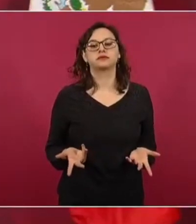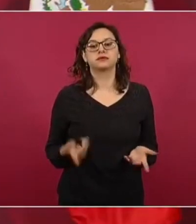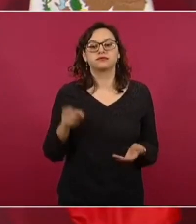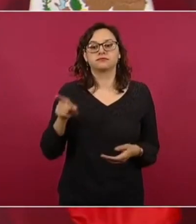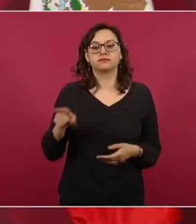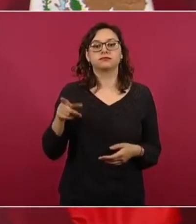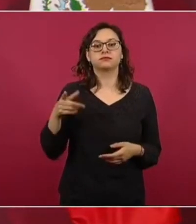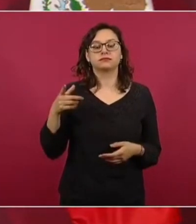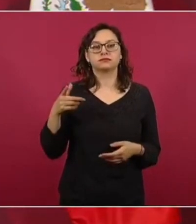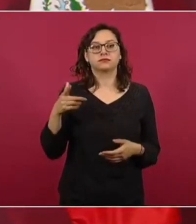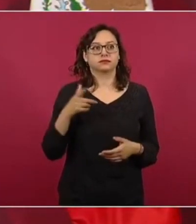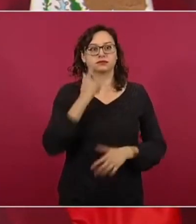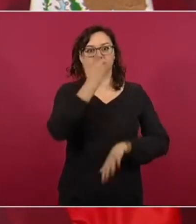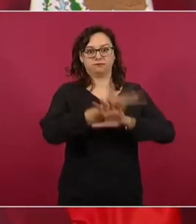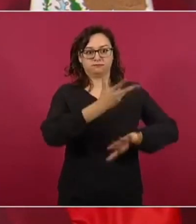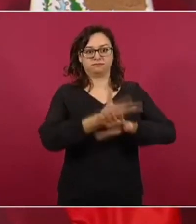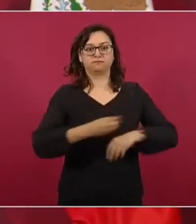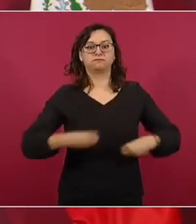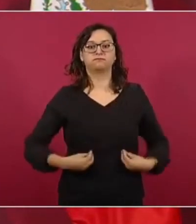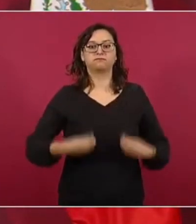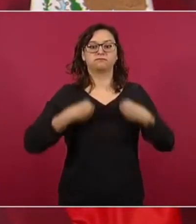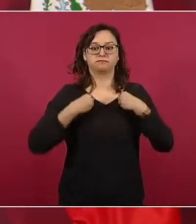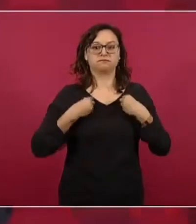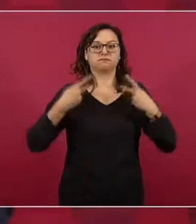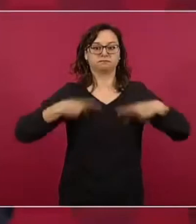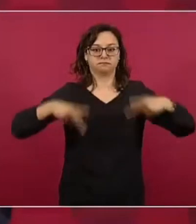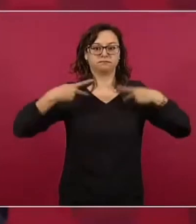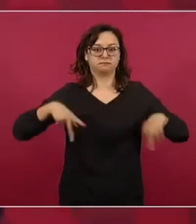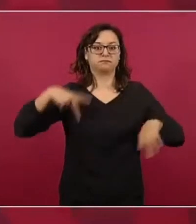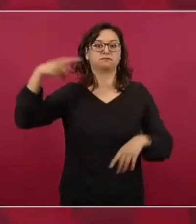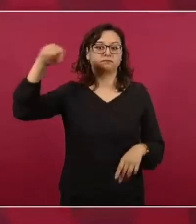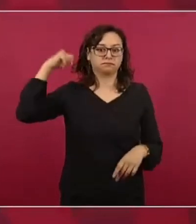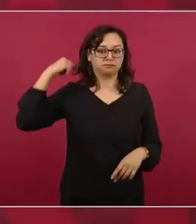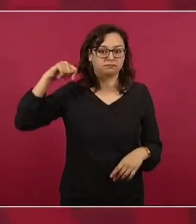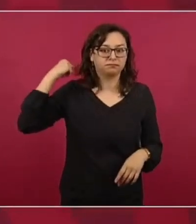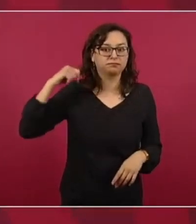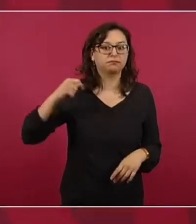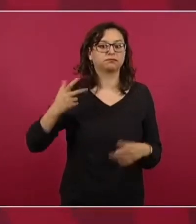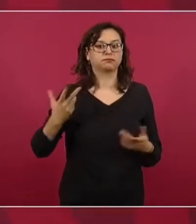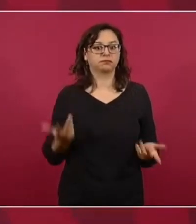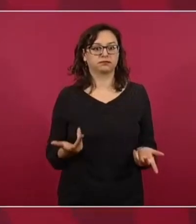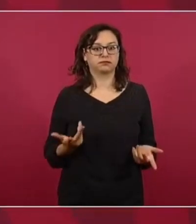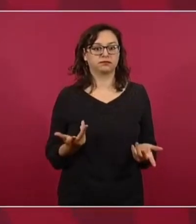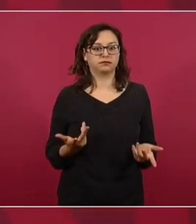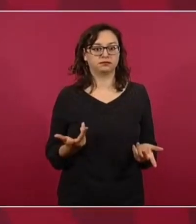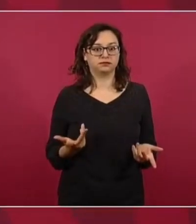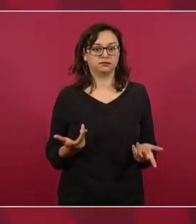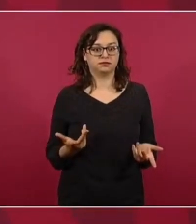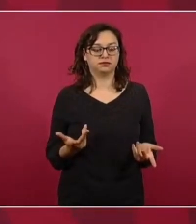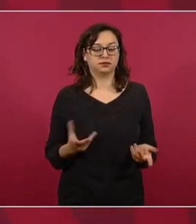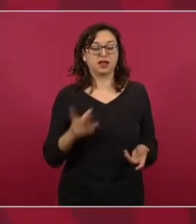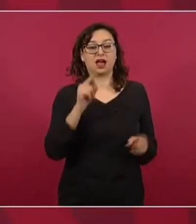tabasqueños allá, a los de mi tierra, a los de mi agua, ya tengo 160